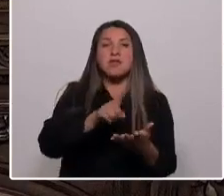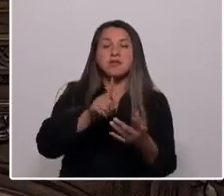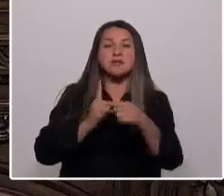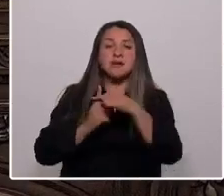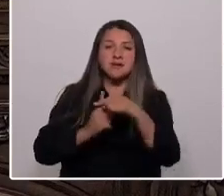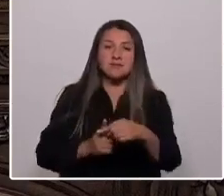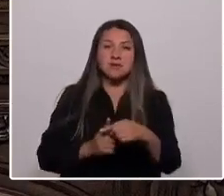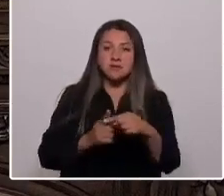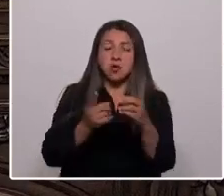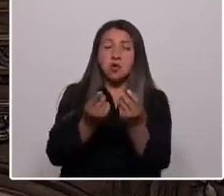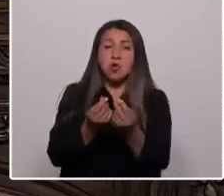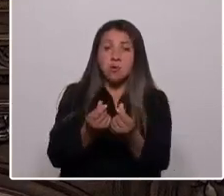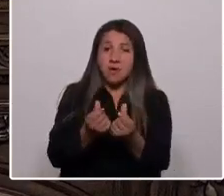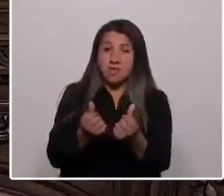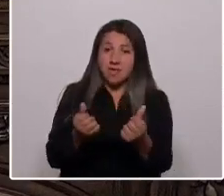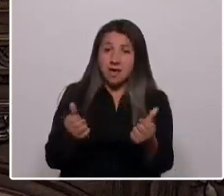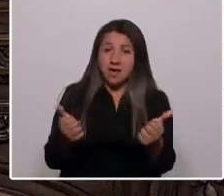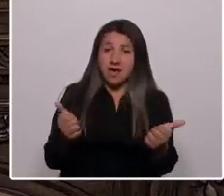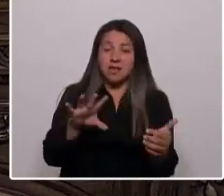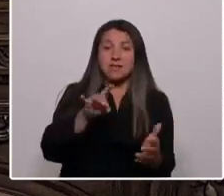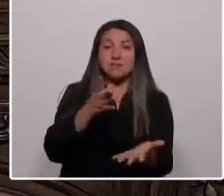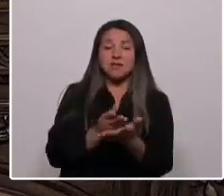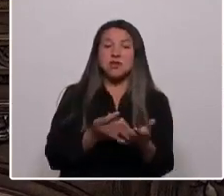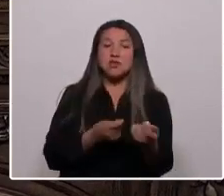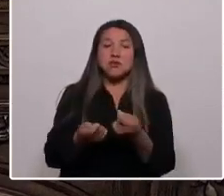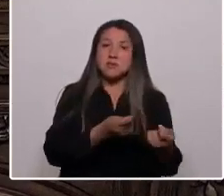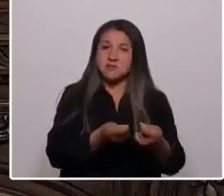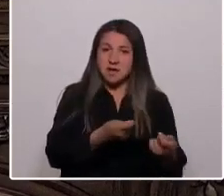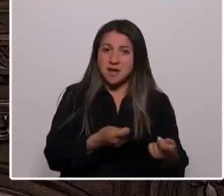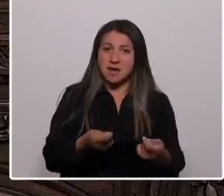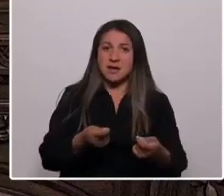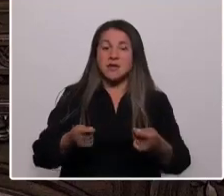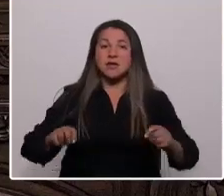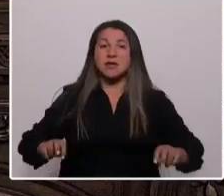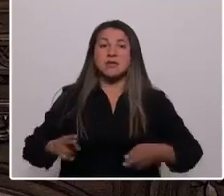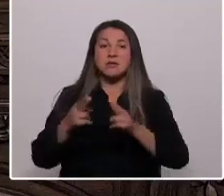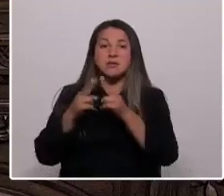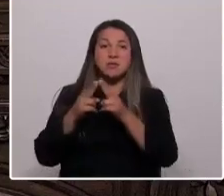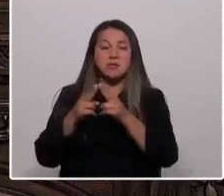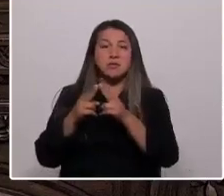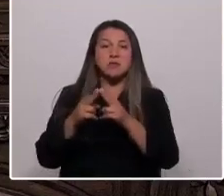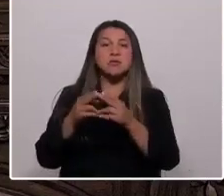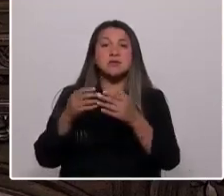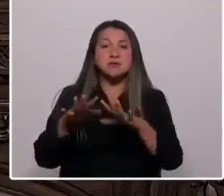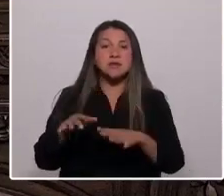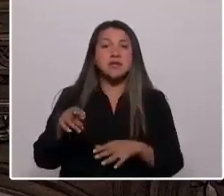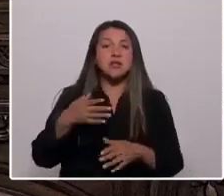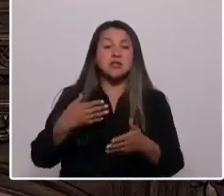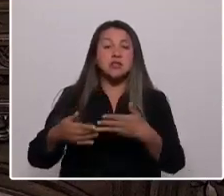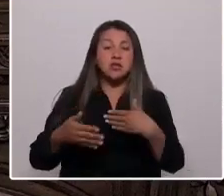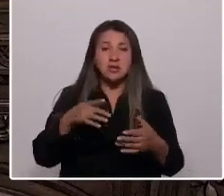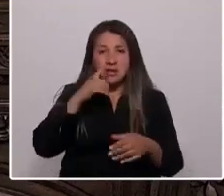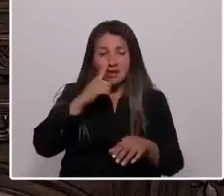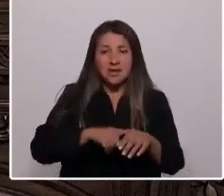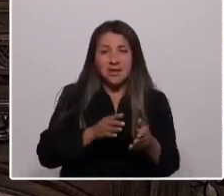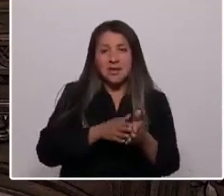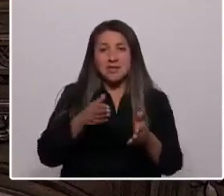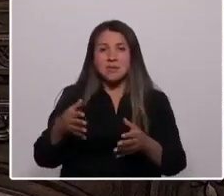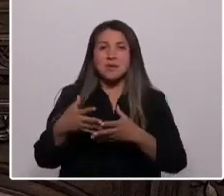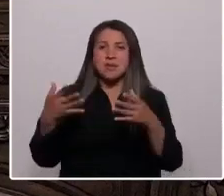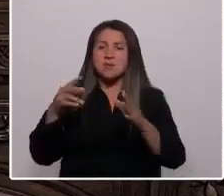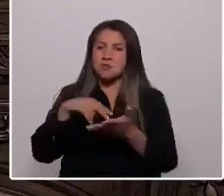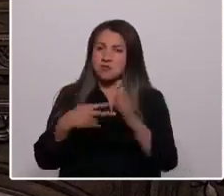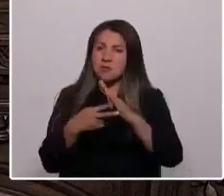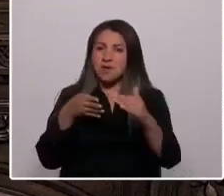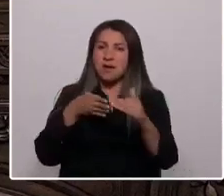bosque endémico arrasado por decisiones comerciales e inmobiliarias y monocultivos secando las napas subterráneas y con enormes problemas de acceso al agua.